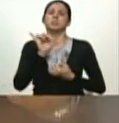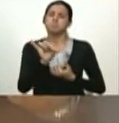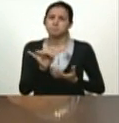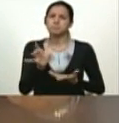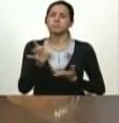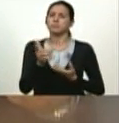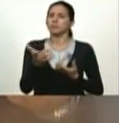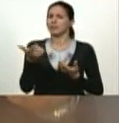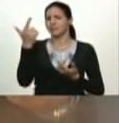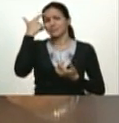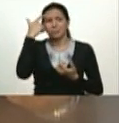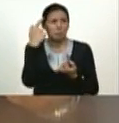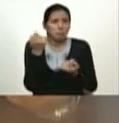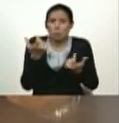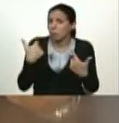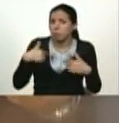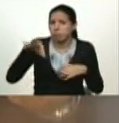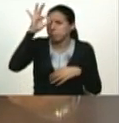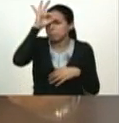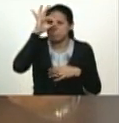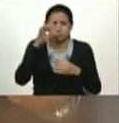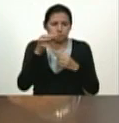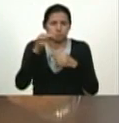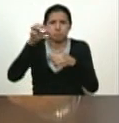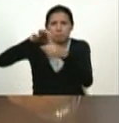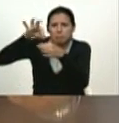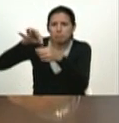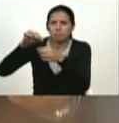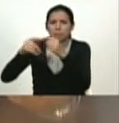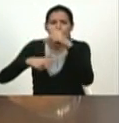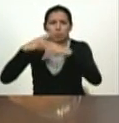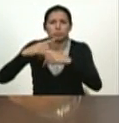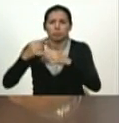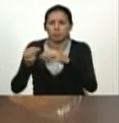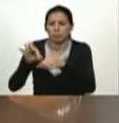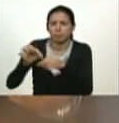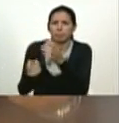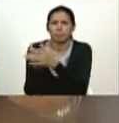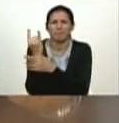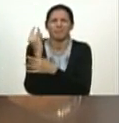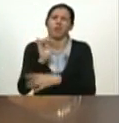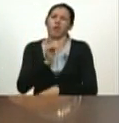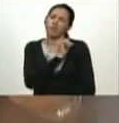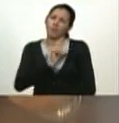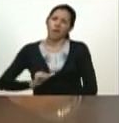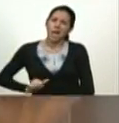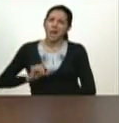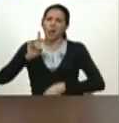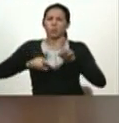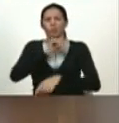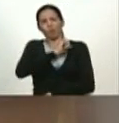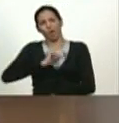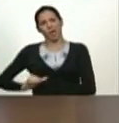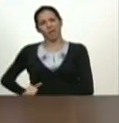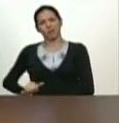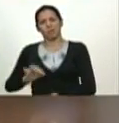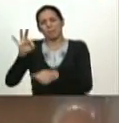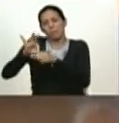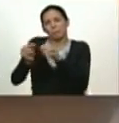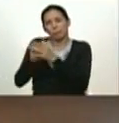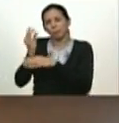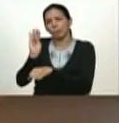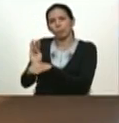pocos sabemos de producir cualquier cosa ¿verdad? hasta nos aflojera de repente sembrar una mata y